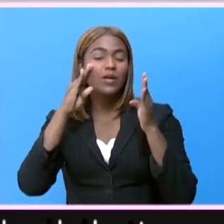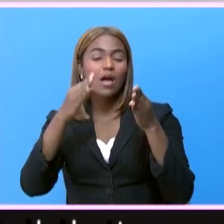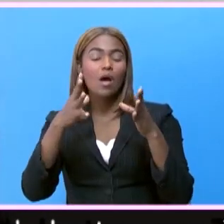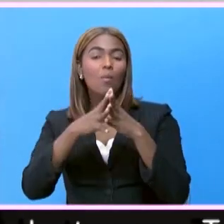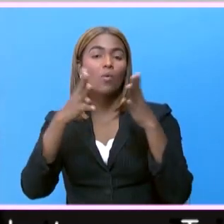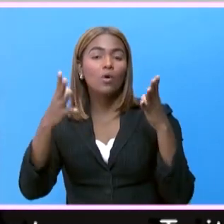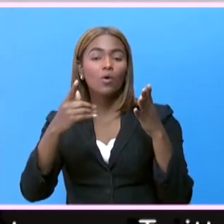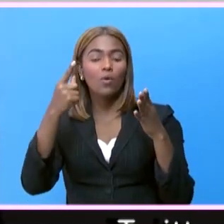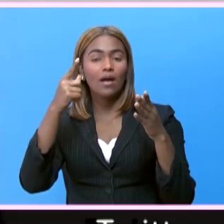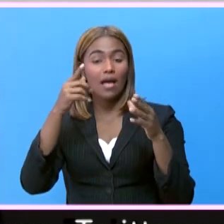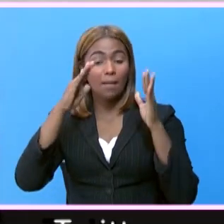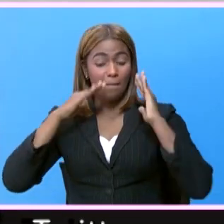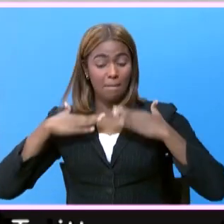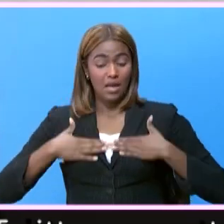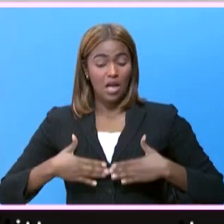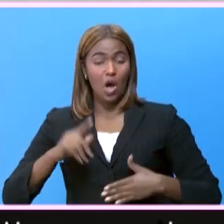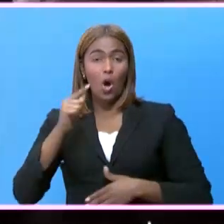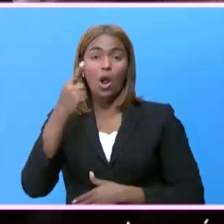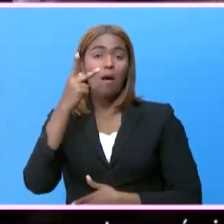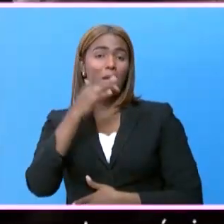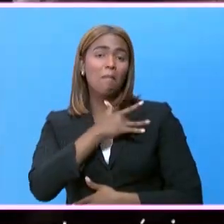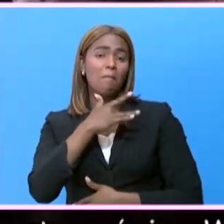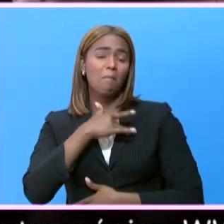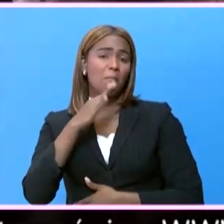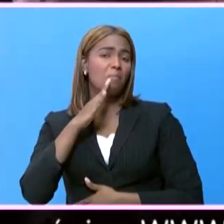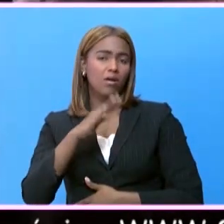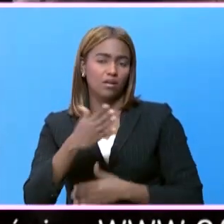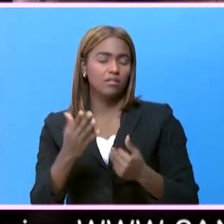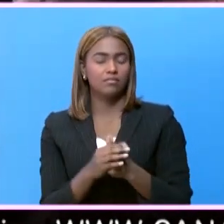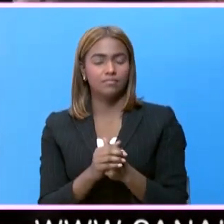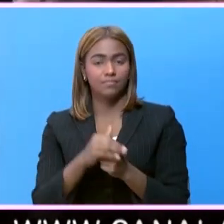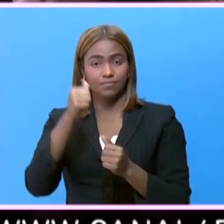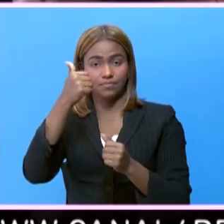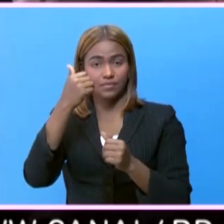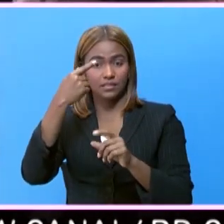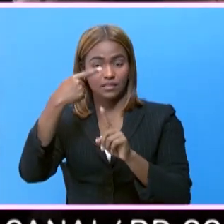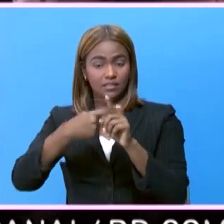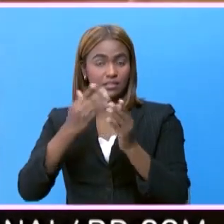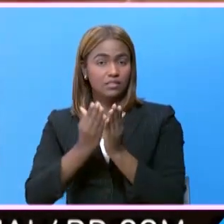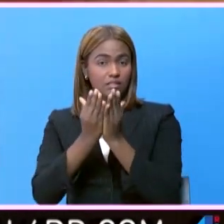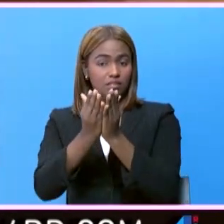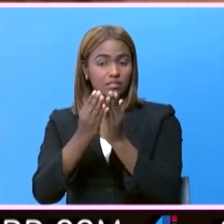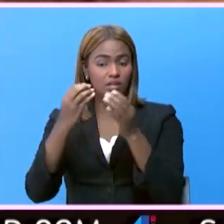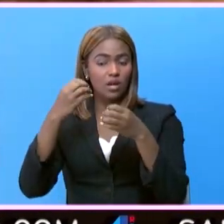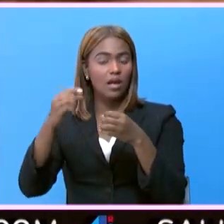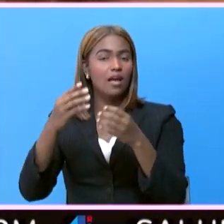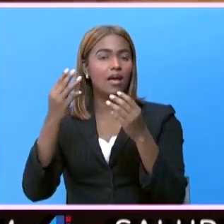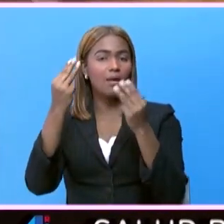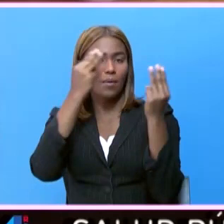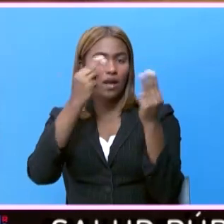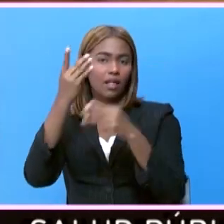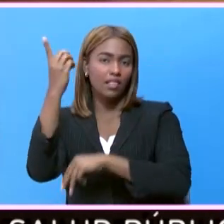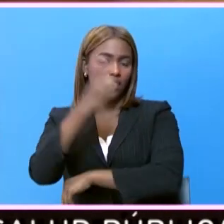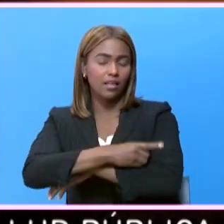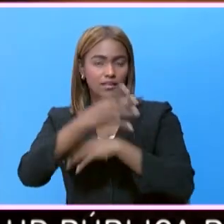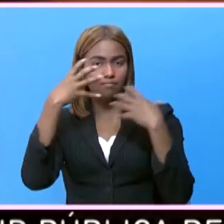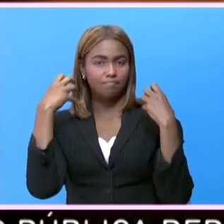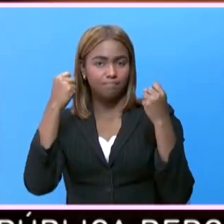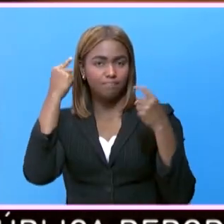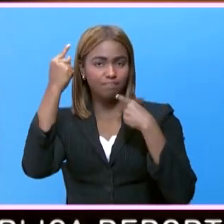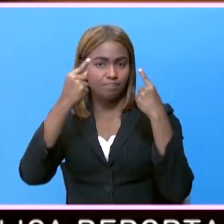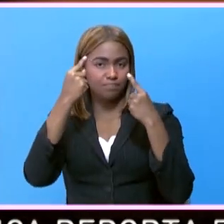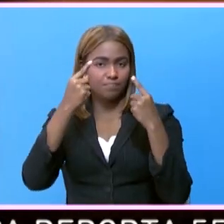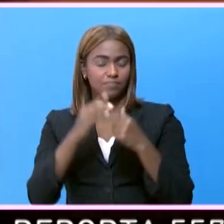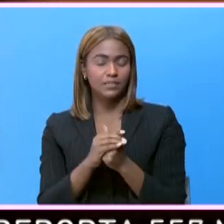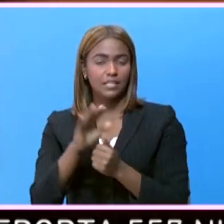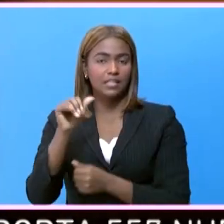mucho en que la depresión solo es tristeza. Este 10 de octubre, Organización Mundial de la Salud conmemora el Día de la Salud Mental.